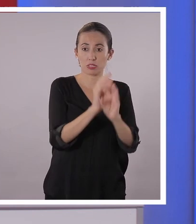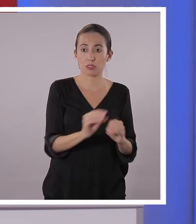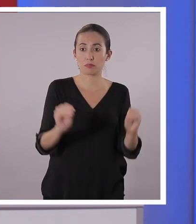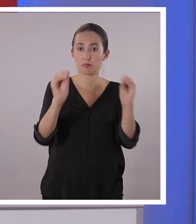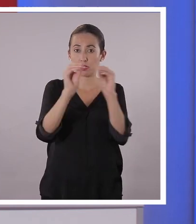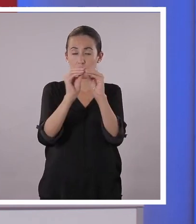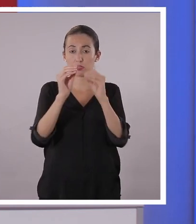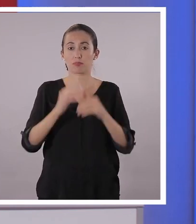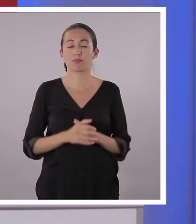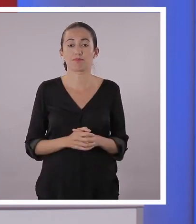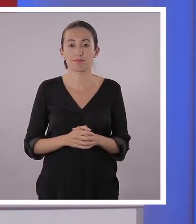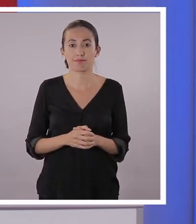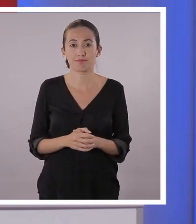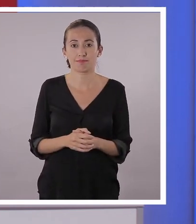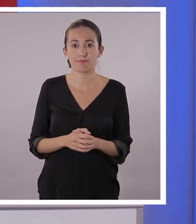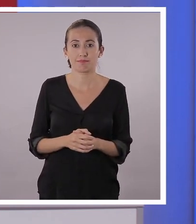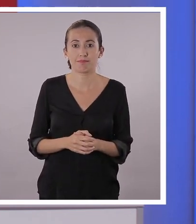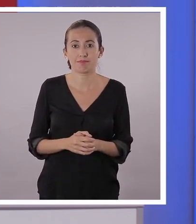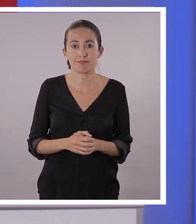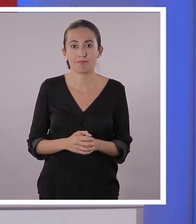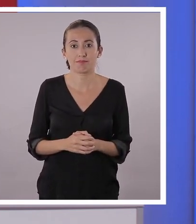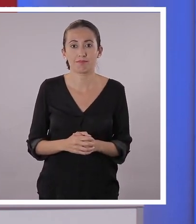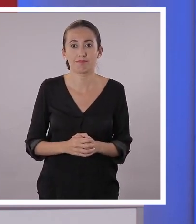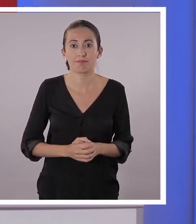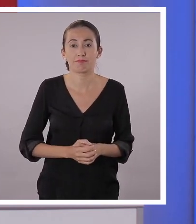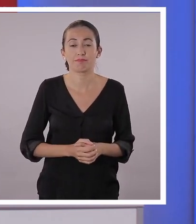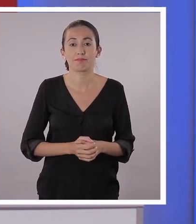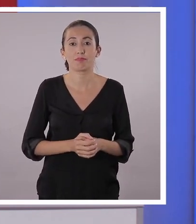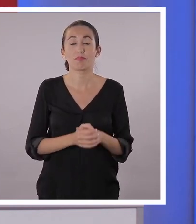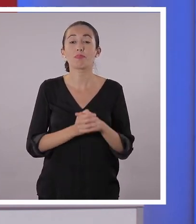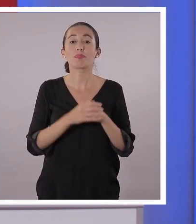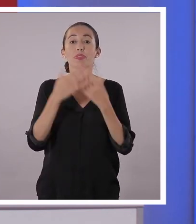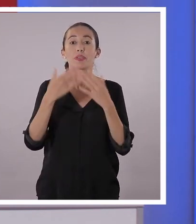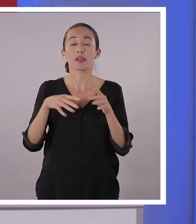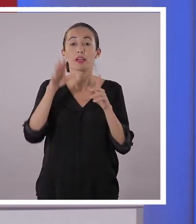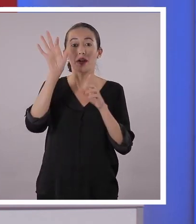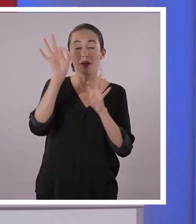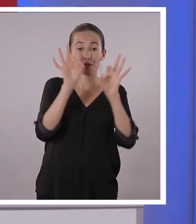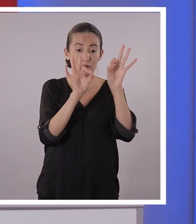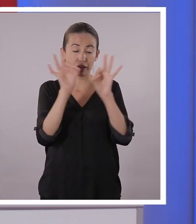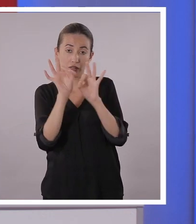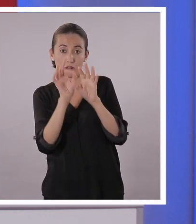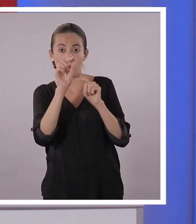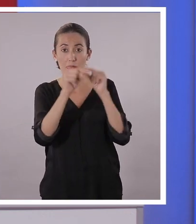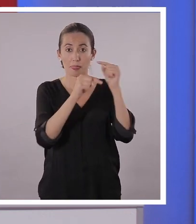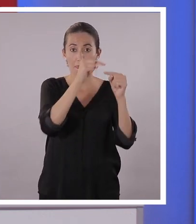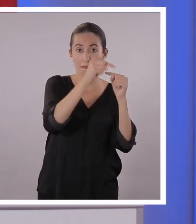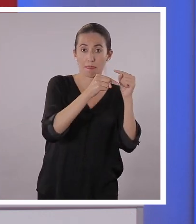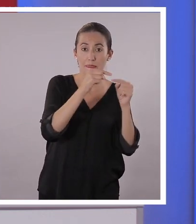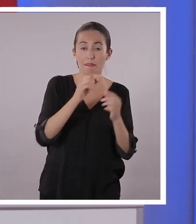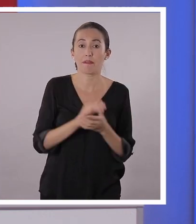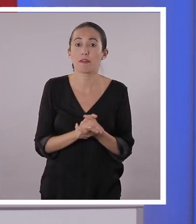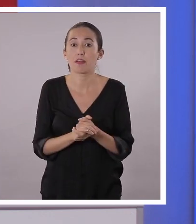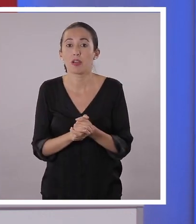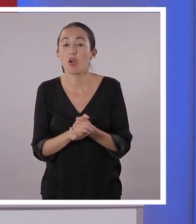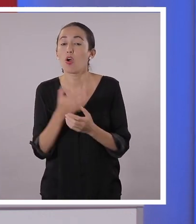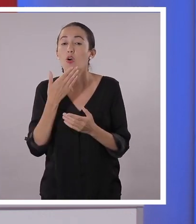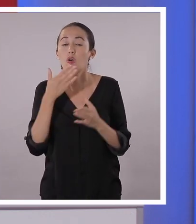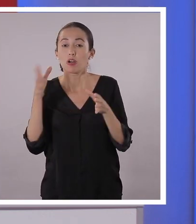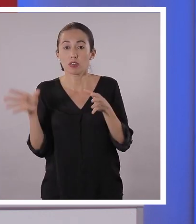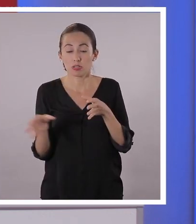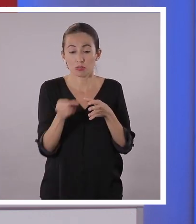y le da mayor estabilidad. Perfecto. Y con los pedacitos que nos sobraron de los rollitos más pequeños,